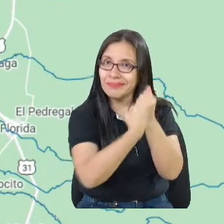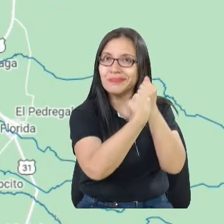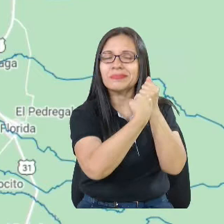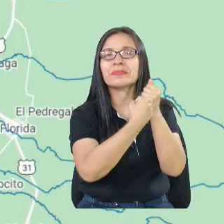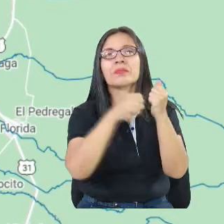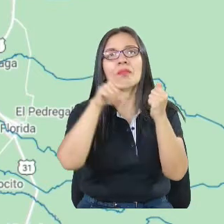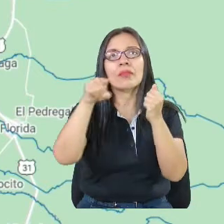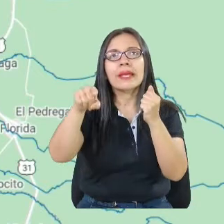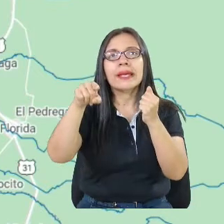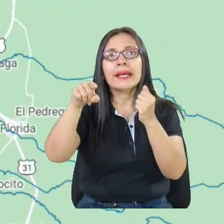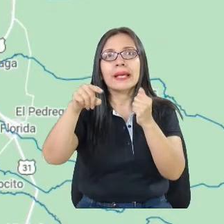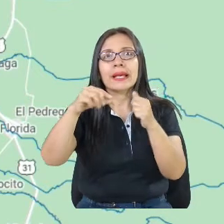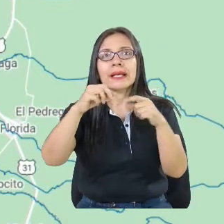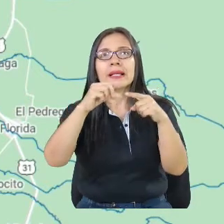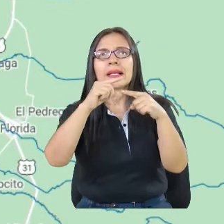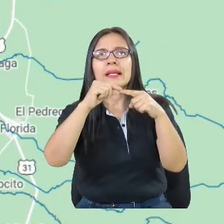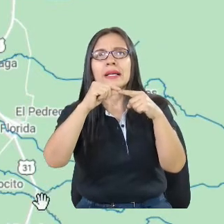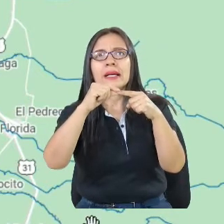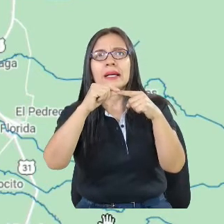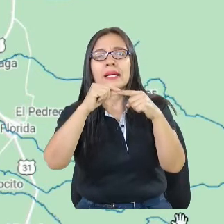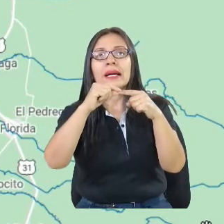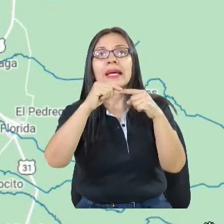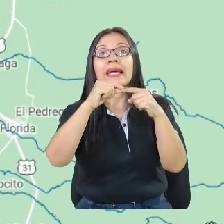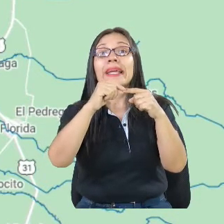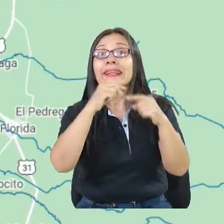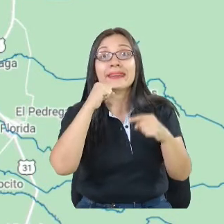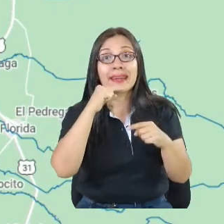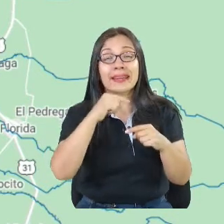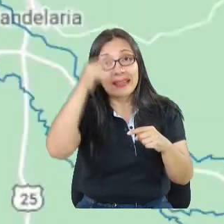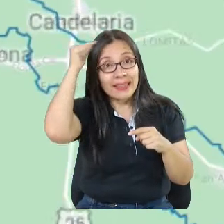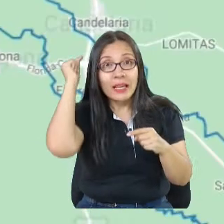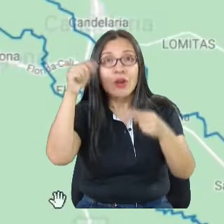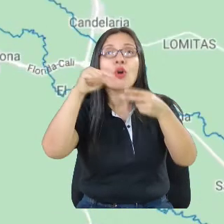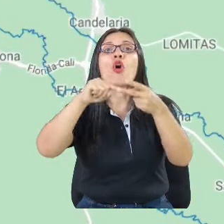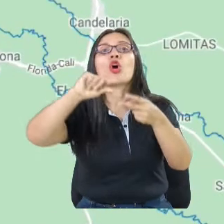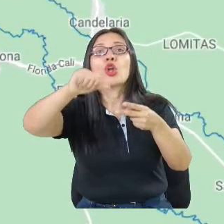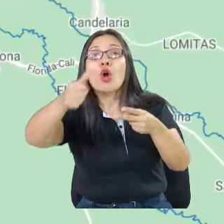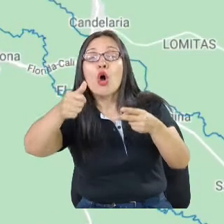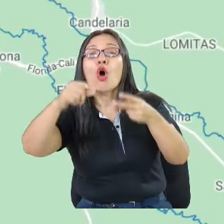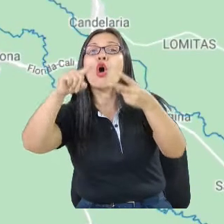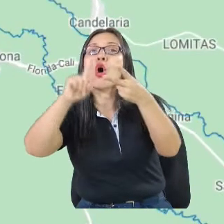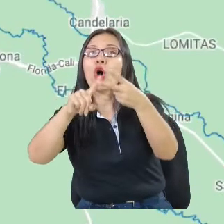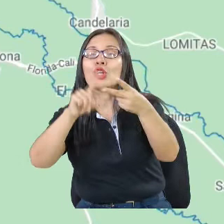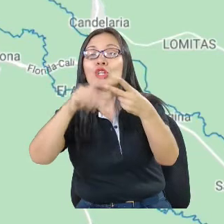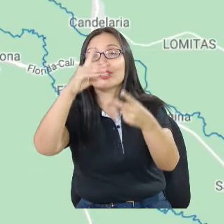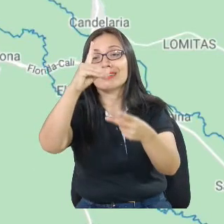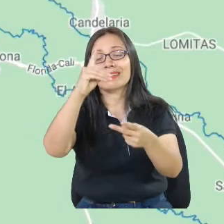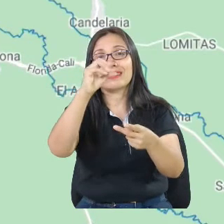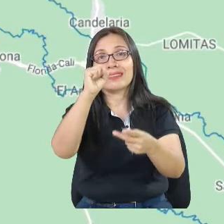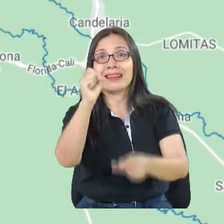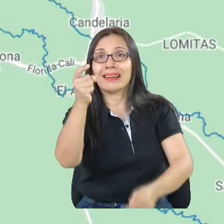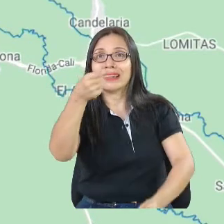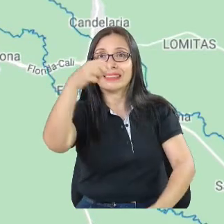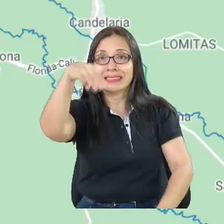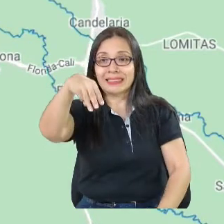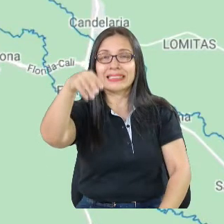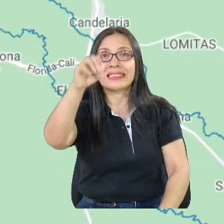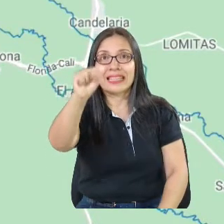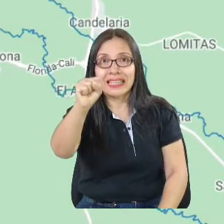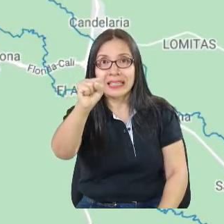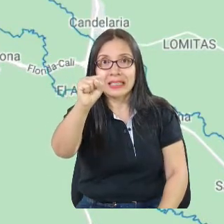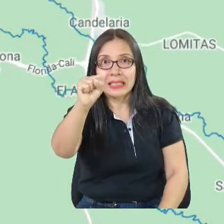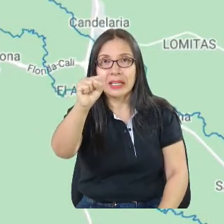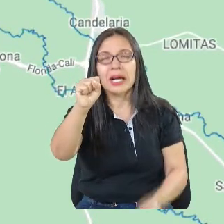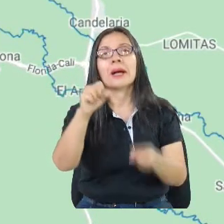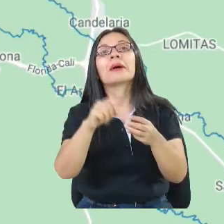ven en verde son las estaciones del Dagman. Y lo que ven aquí en amarillo son las alarmas